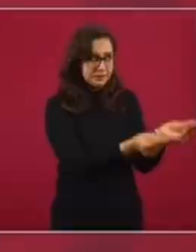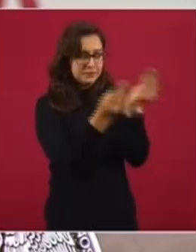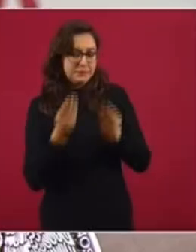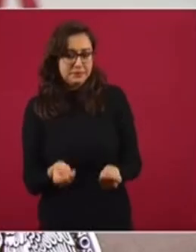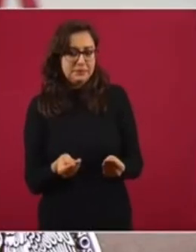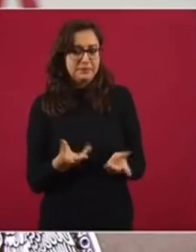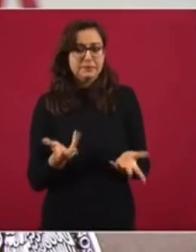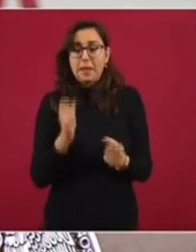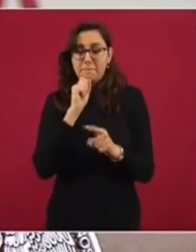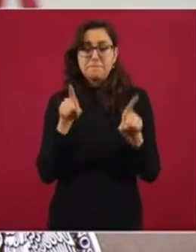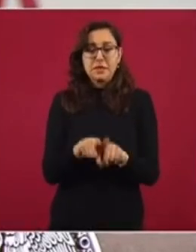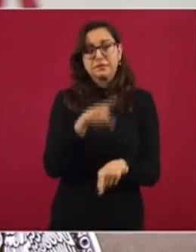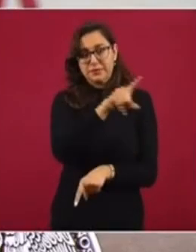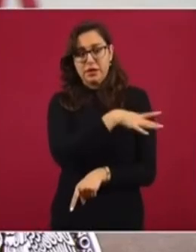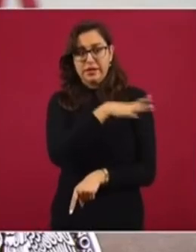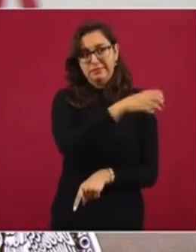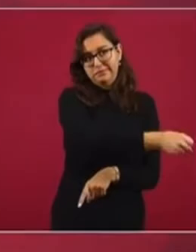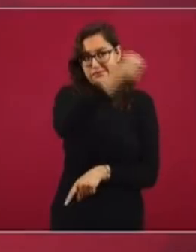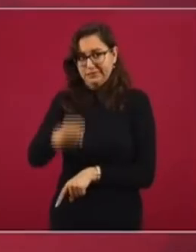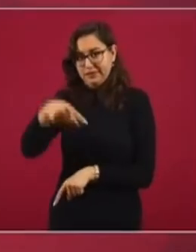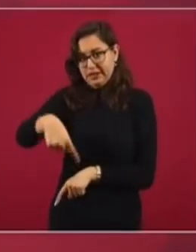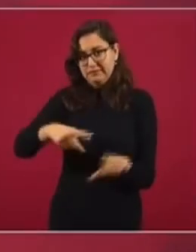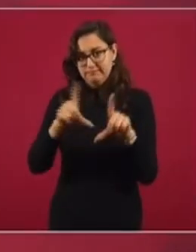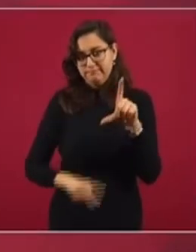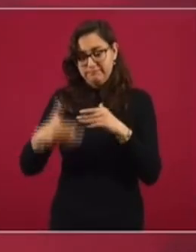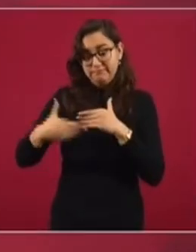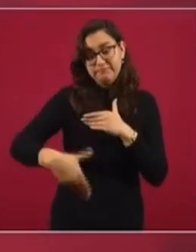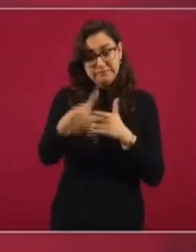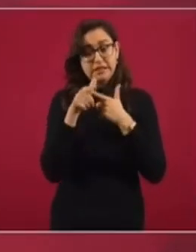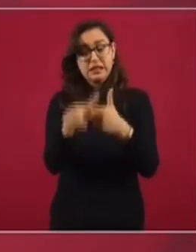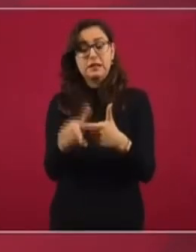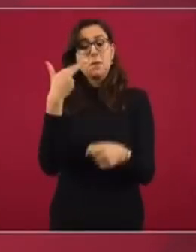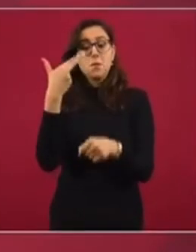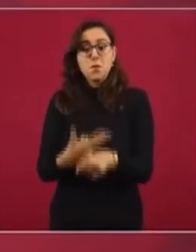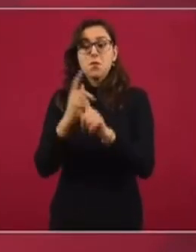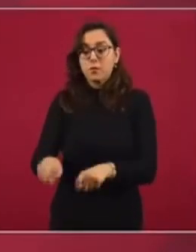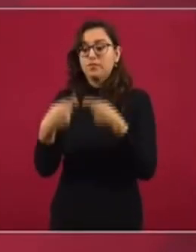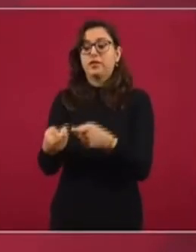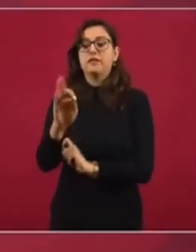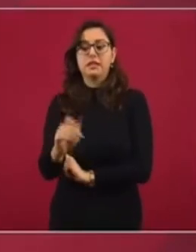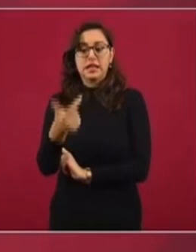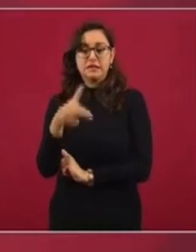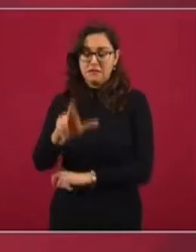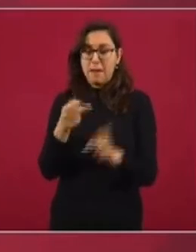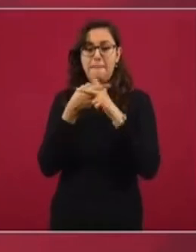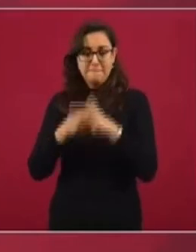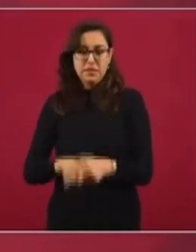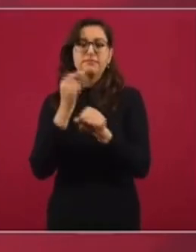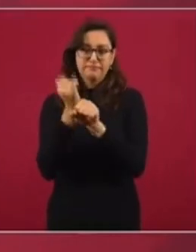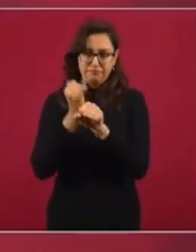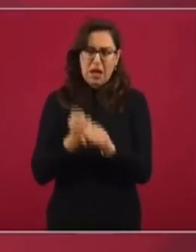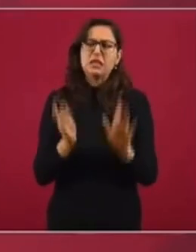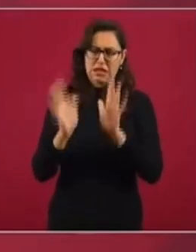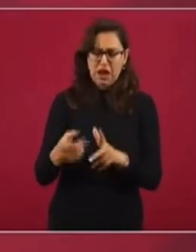y el traslado del general Cienfuegos a México, para que aquí la Fiscalía, como lo está haciendo, dé la cabo de la investigación.